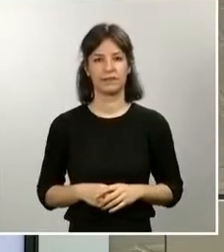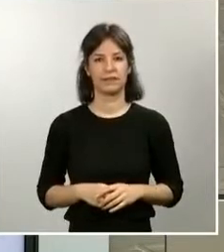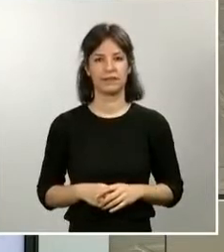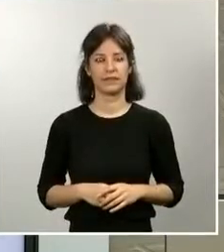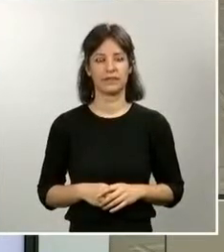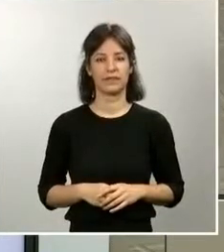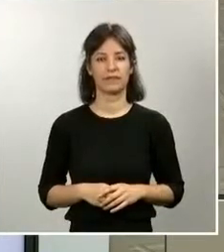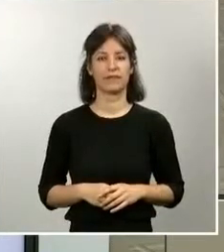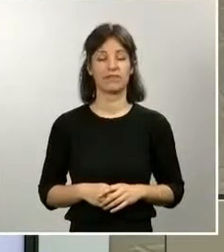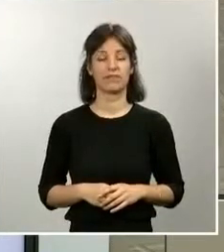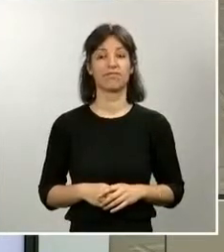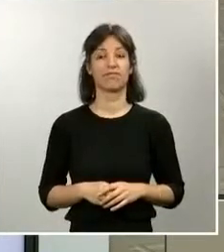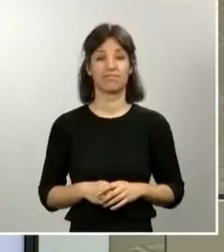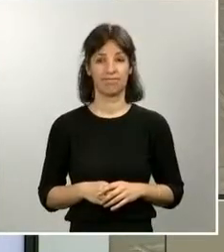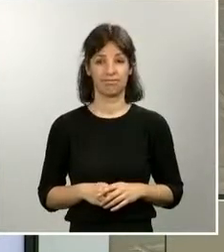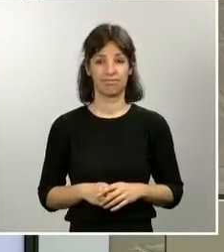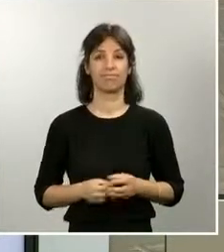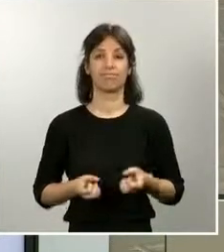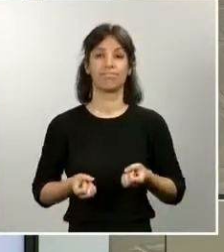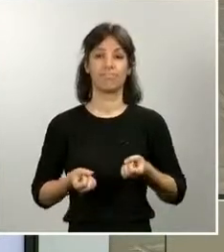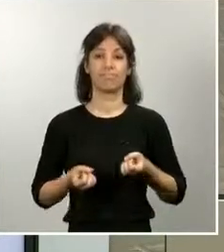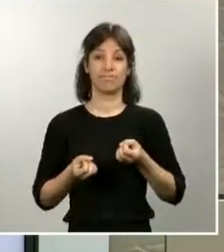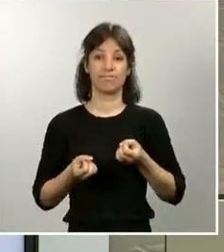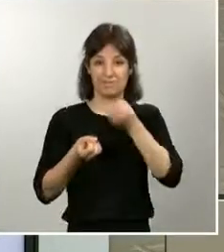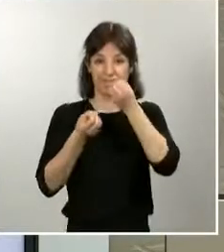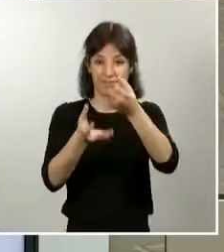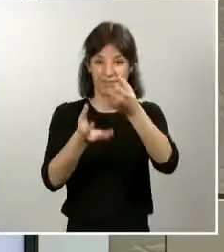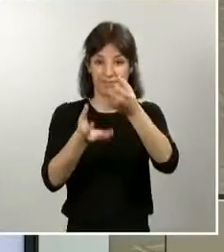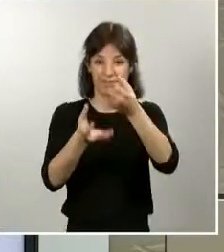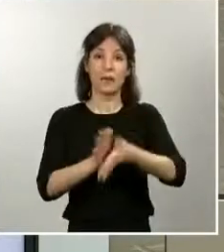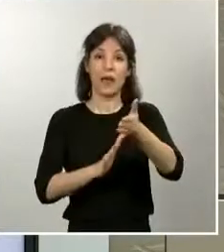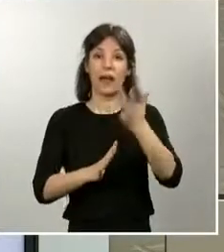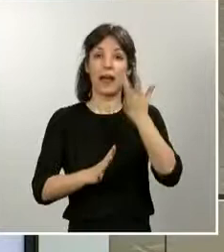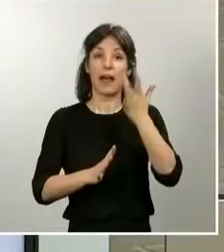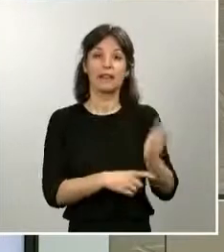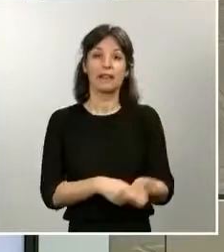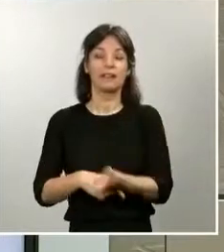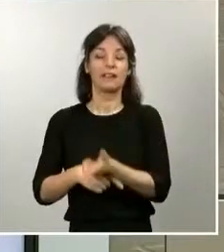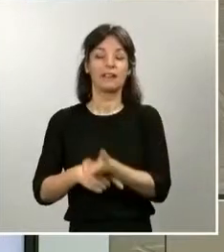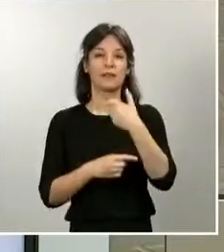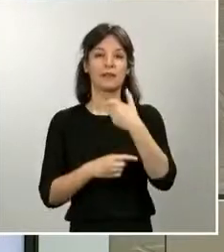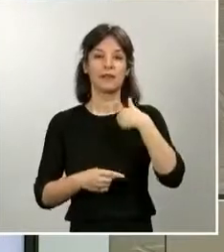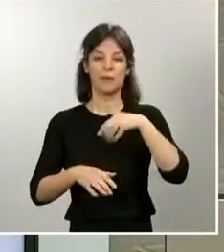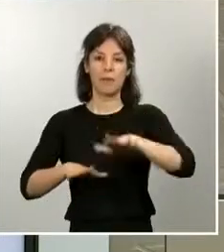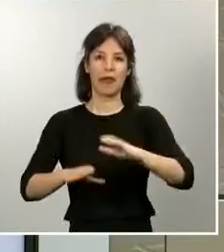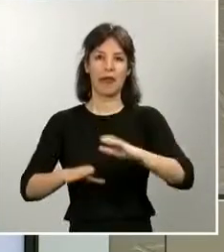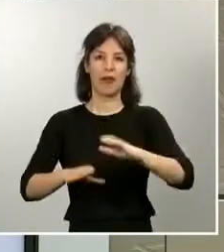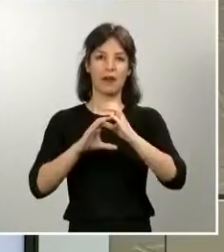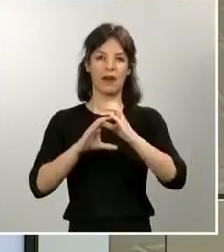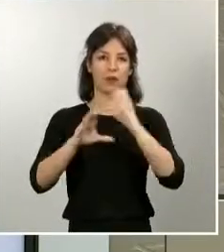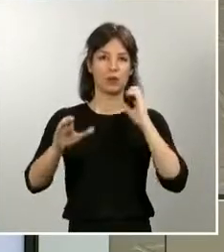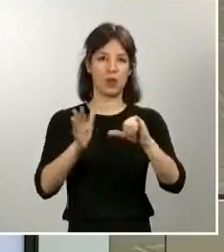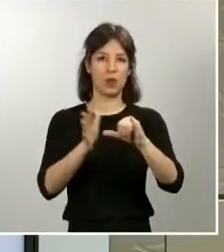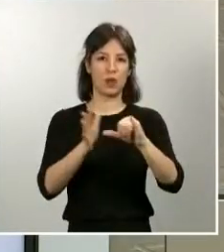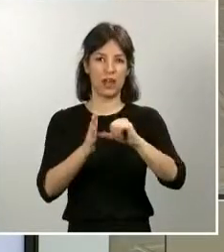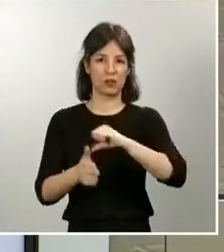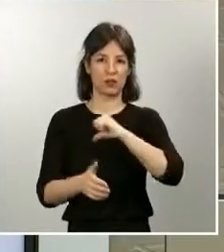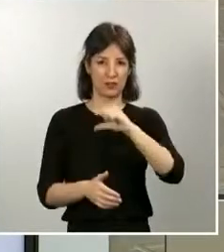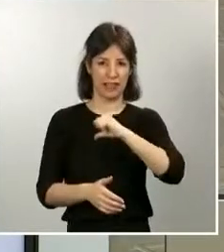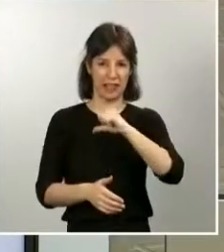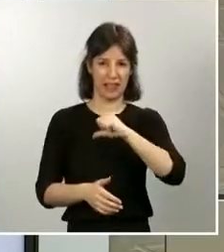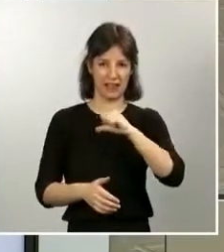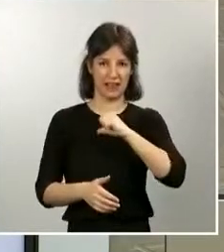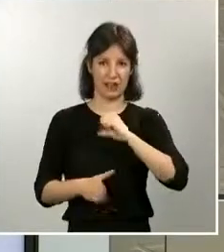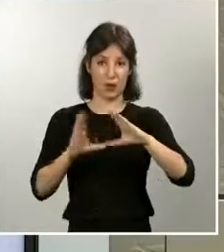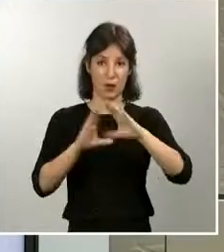se va a proceder a desinfectado de marquesinas próximas a hospitales en la Comunidad de Madrid